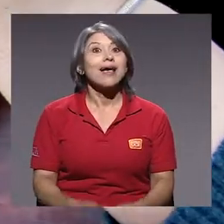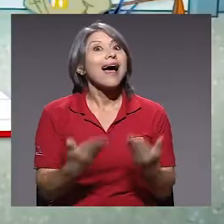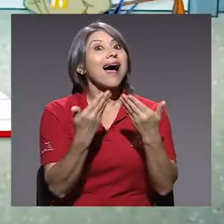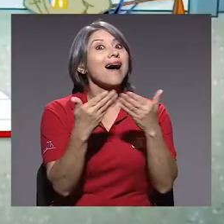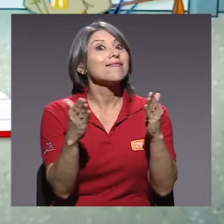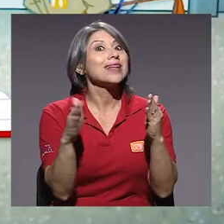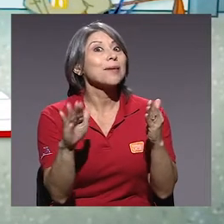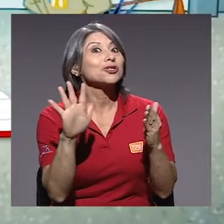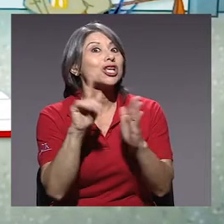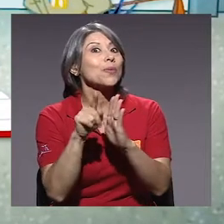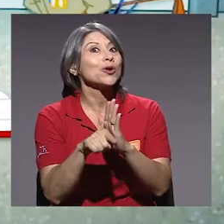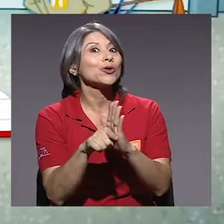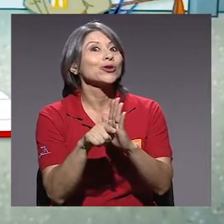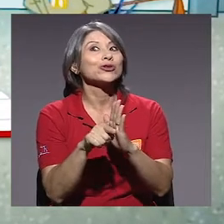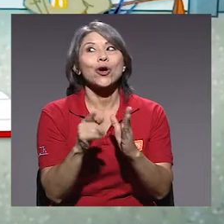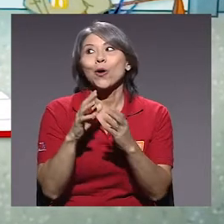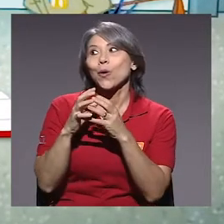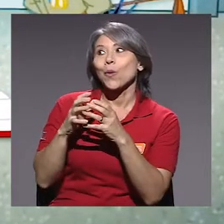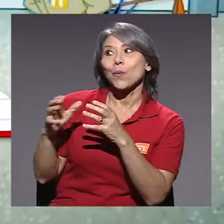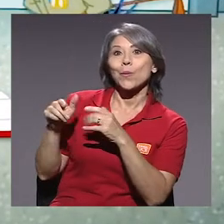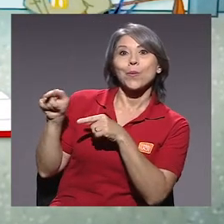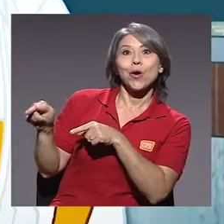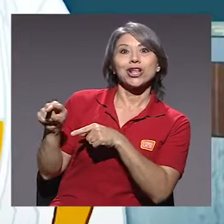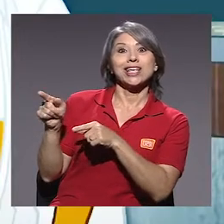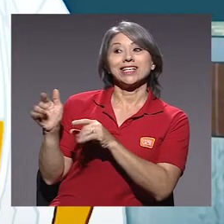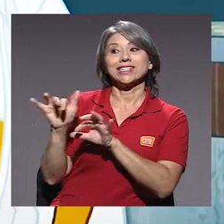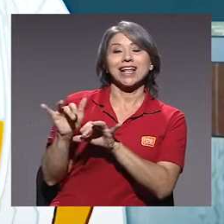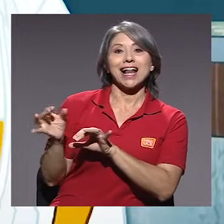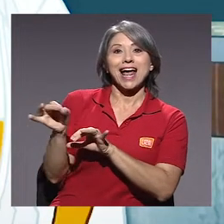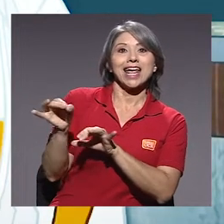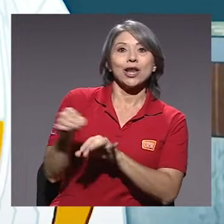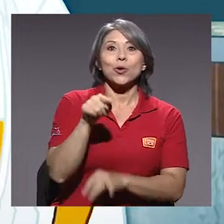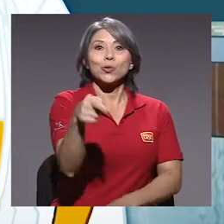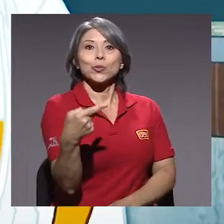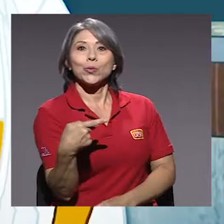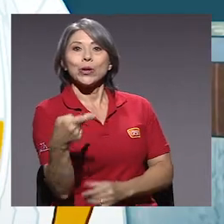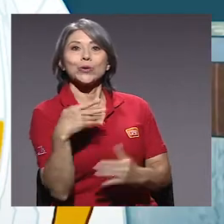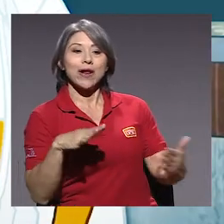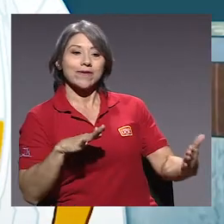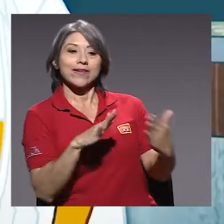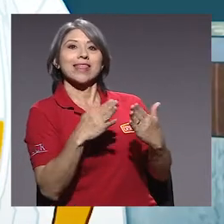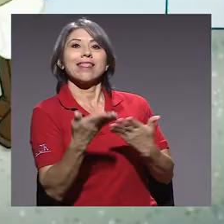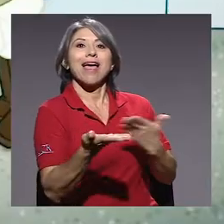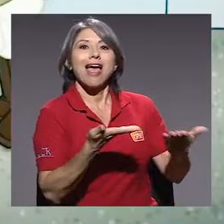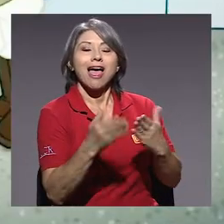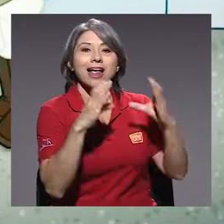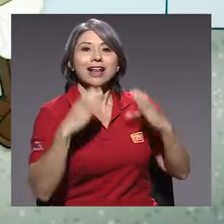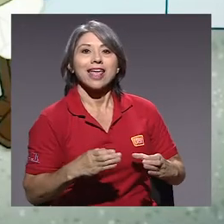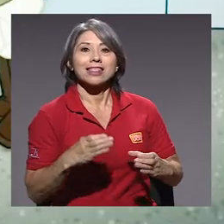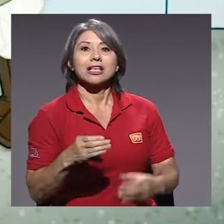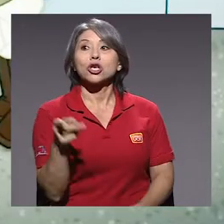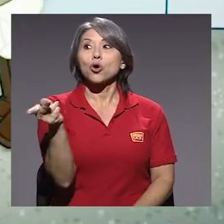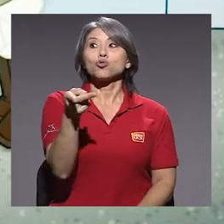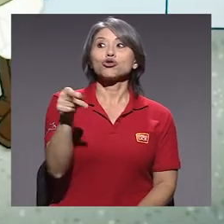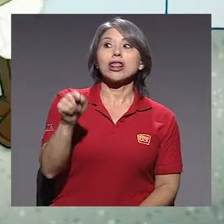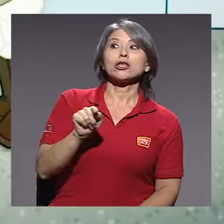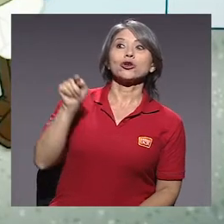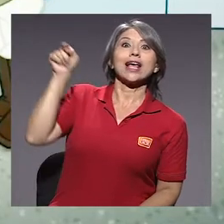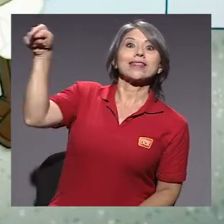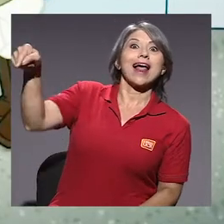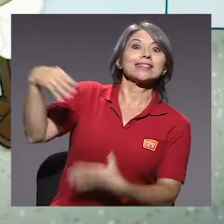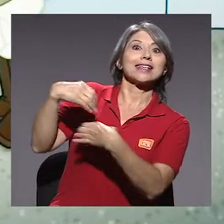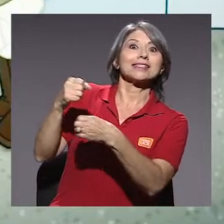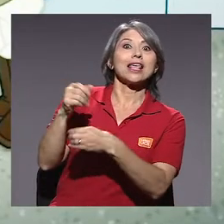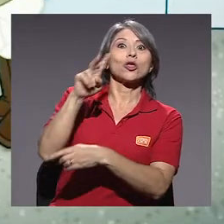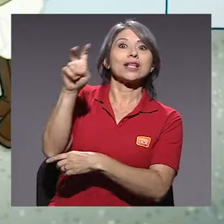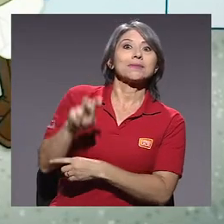Abriremos las puertas en cinco minutos. Porky será el cajero. Tú y yo estaremos al frente tratando con los clientes. Y ustedes dos estarán atrás